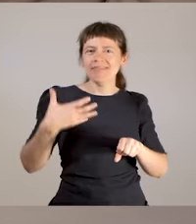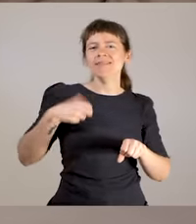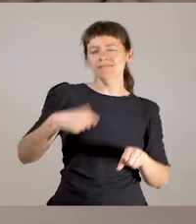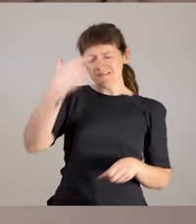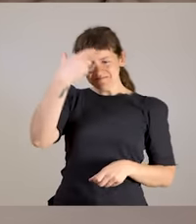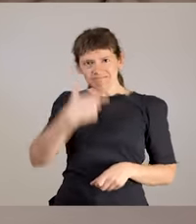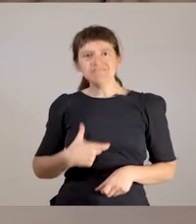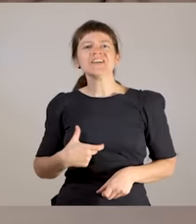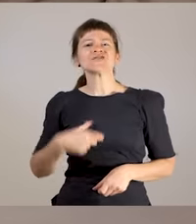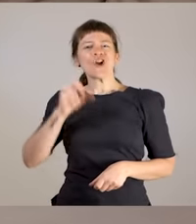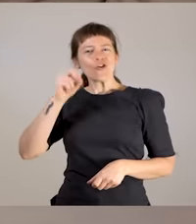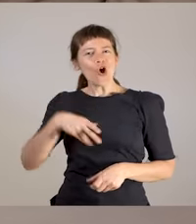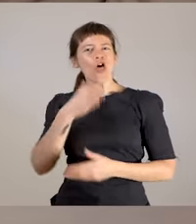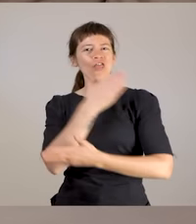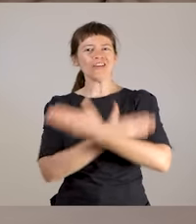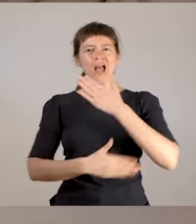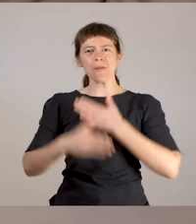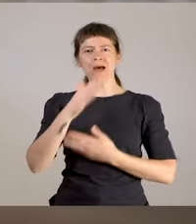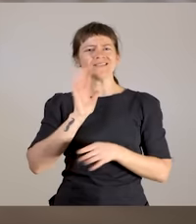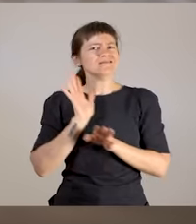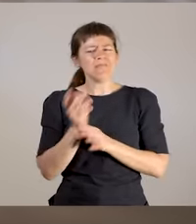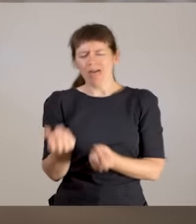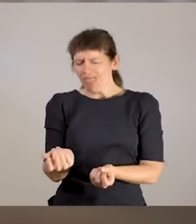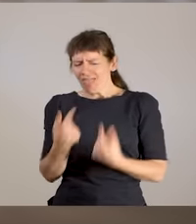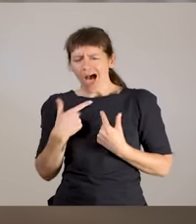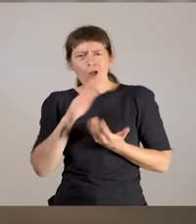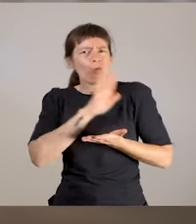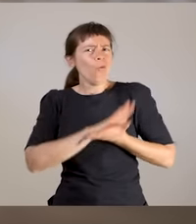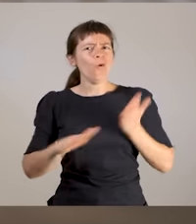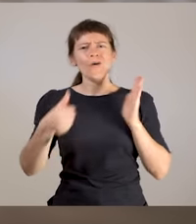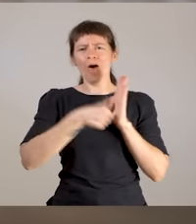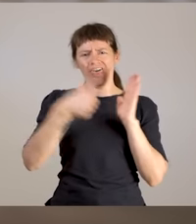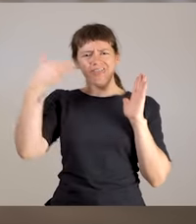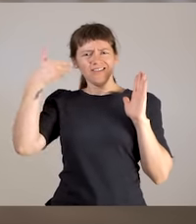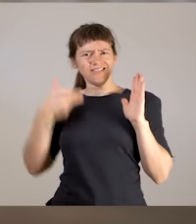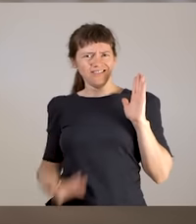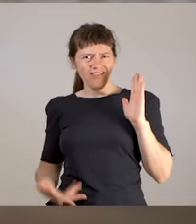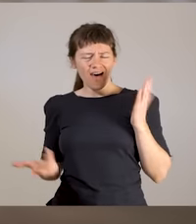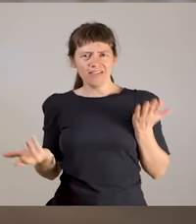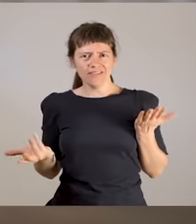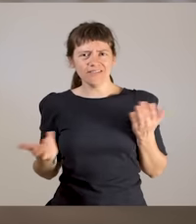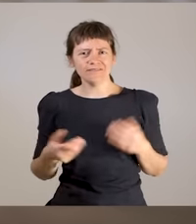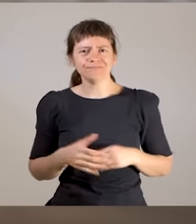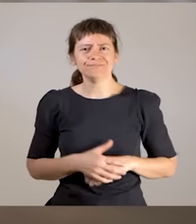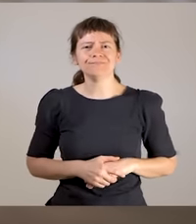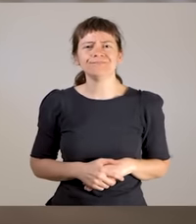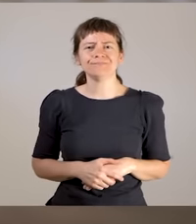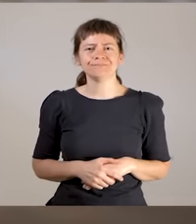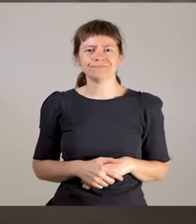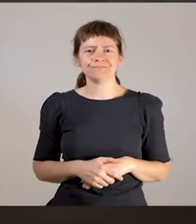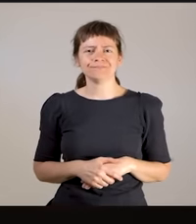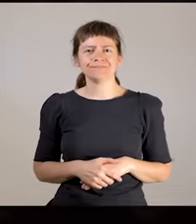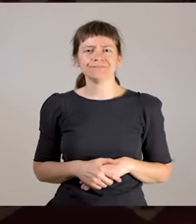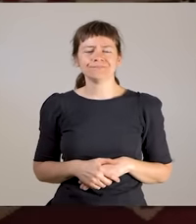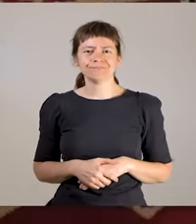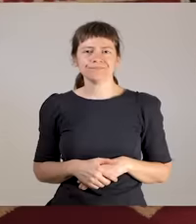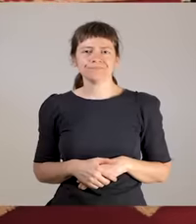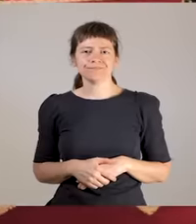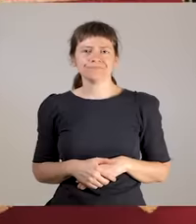sí se puede, sobre todo, creo yo que crea otra identidad también a las personas con discapacidad.